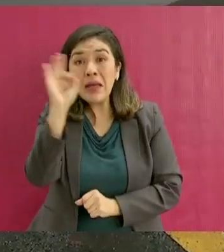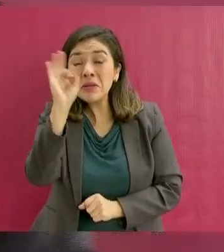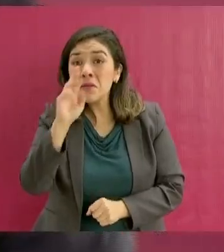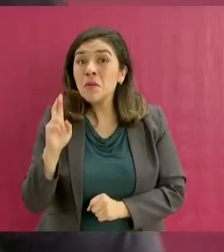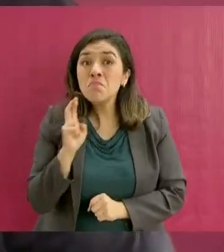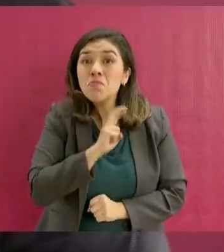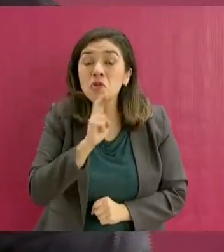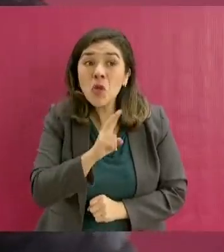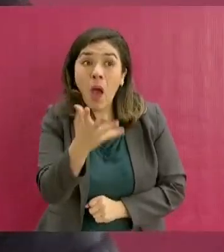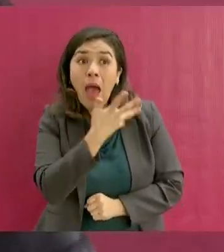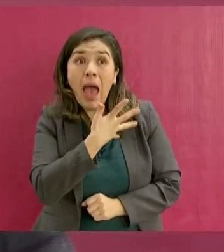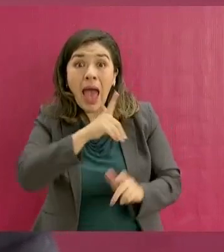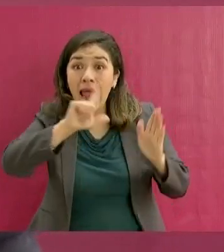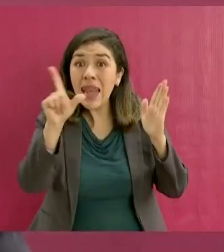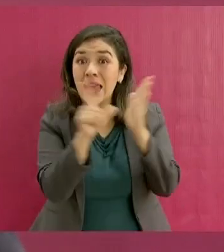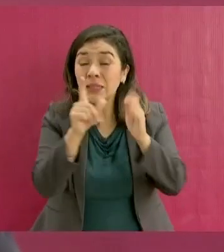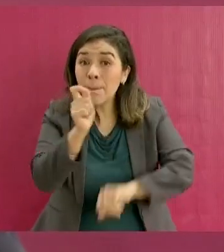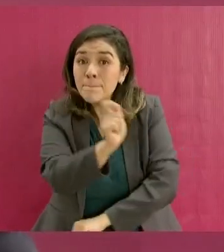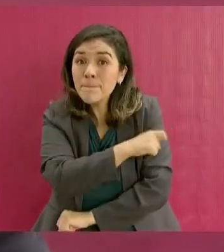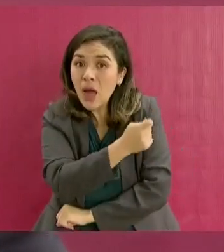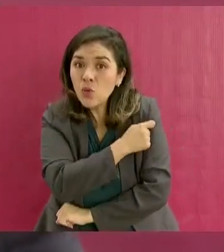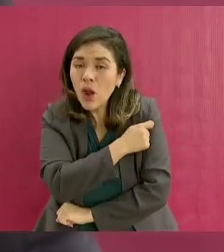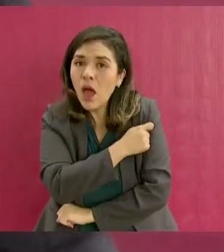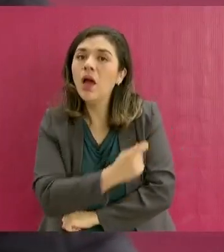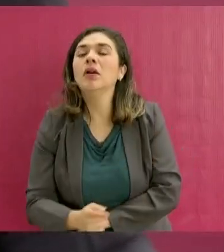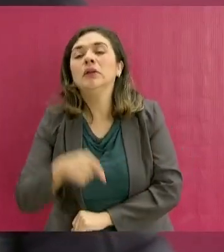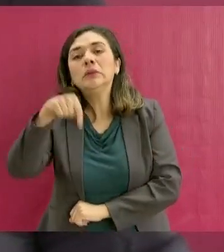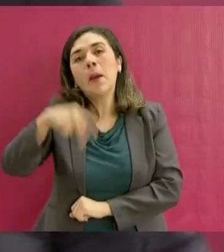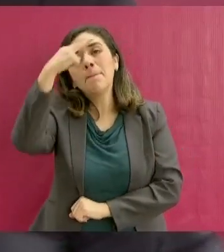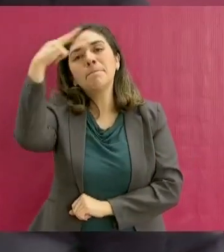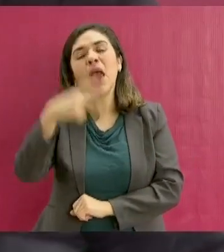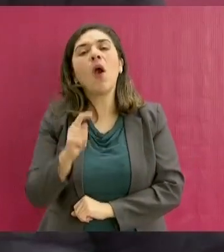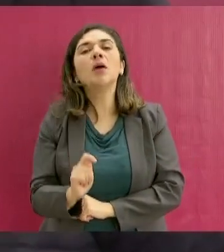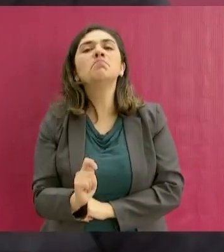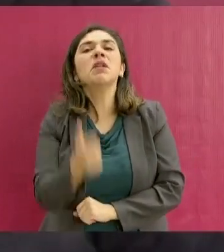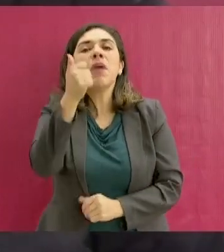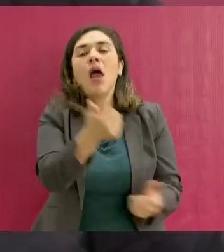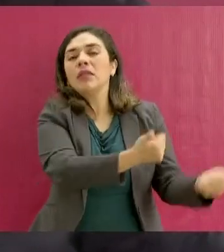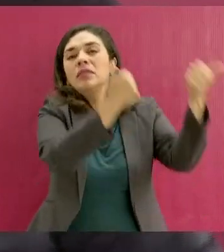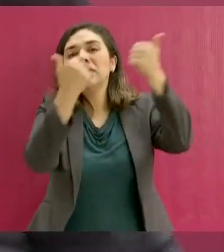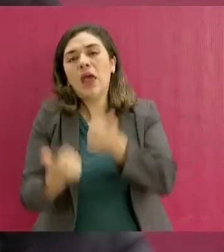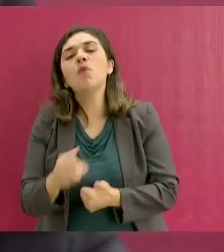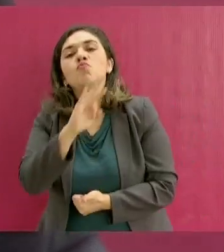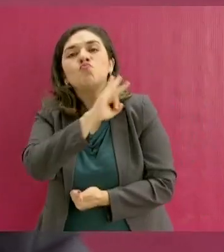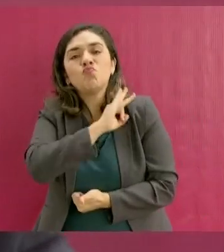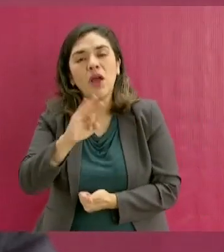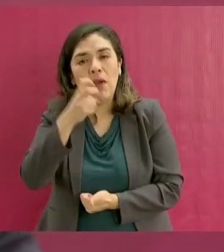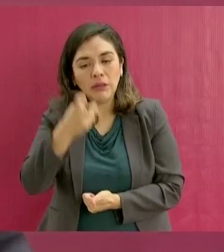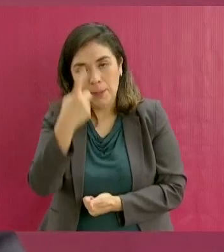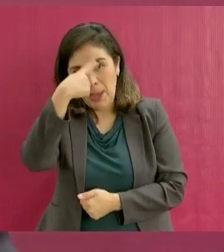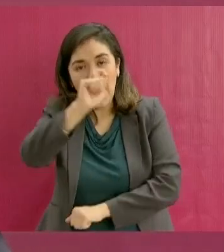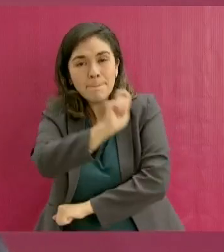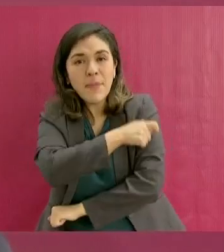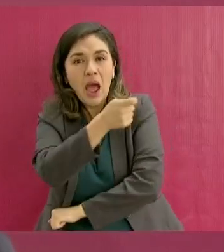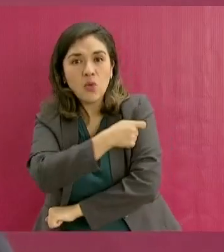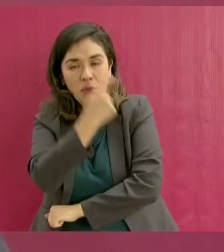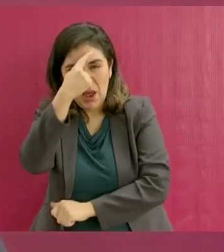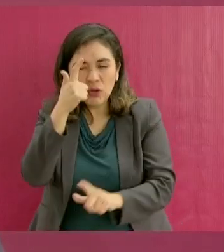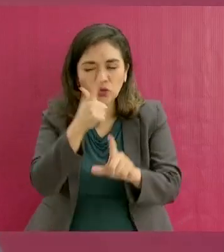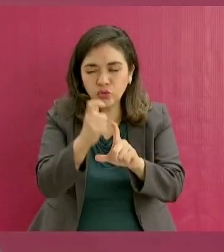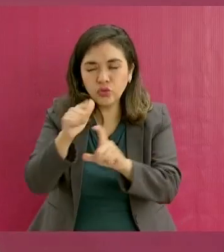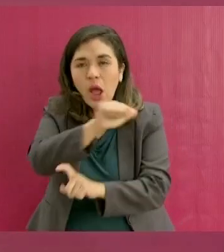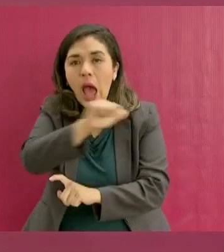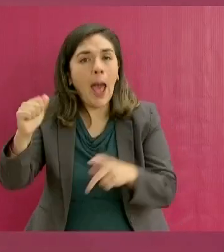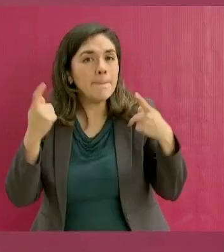se tenga la vacuna, México sea de los primeros países en aplicarla.